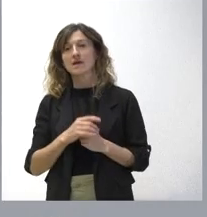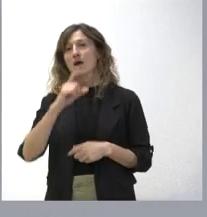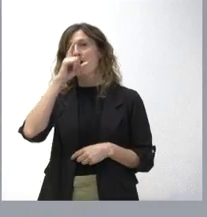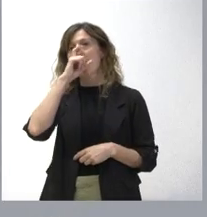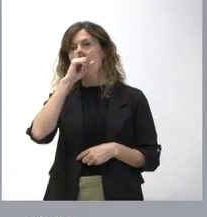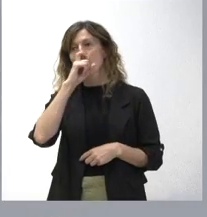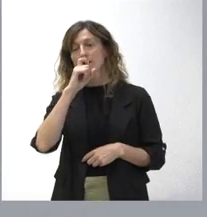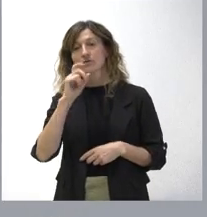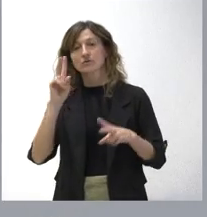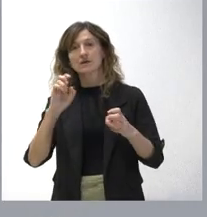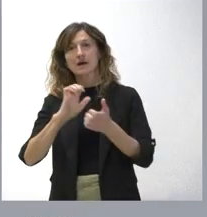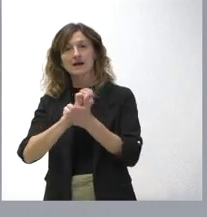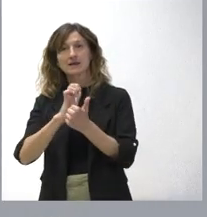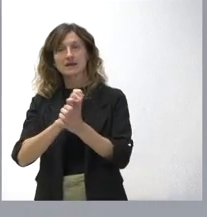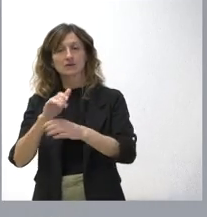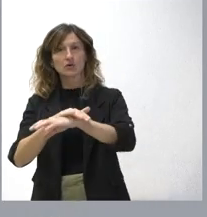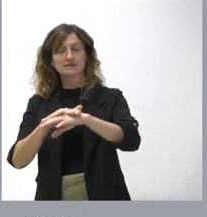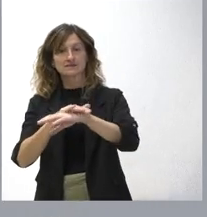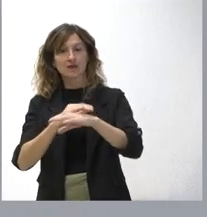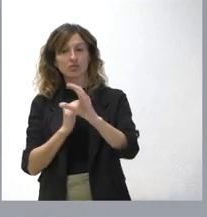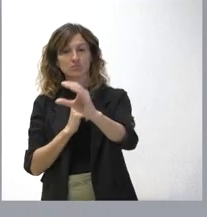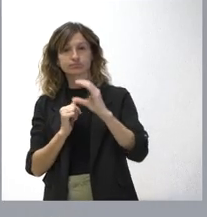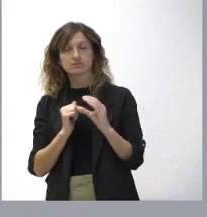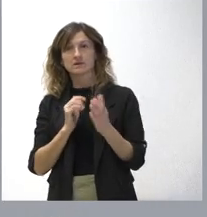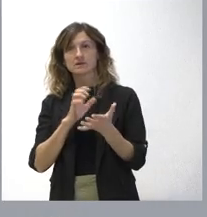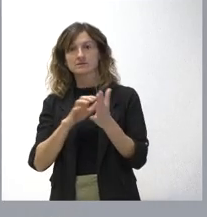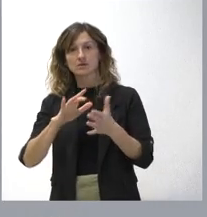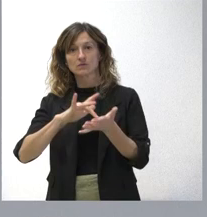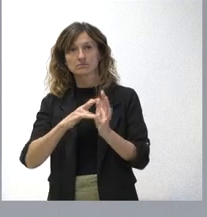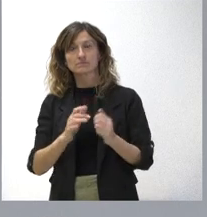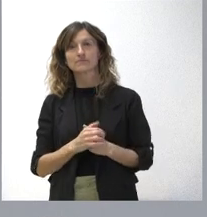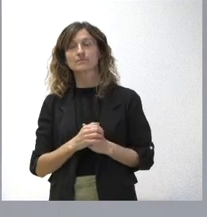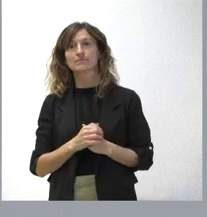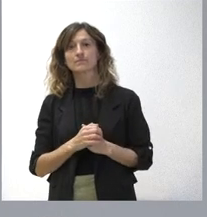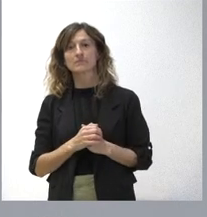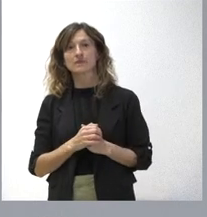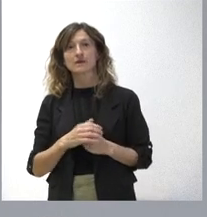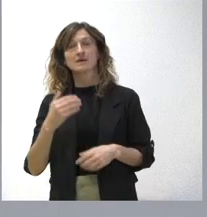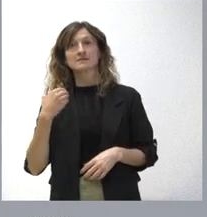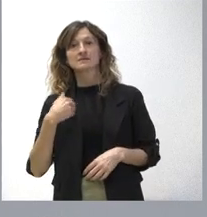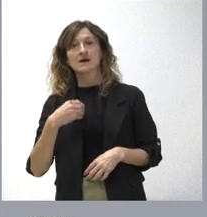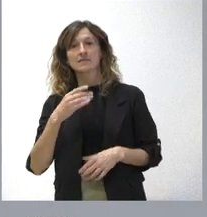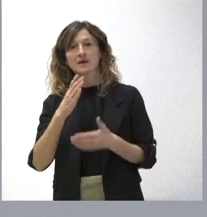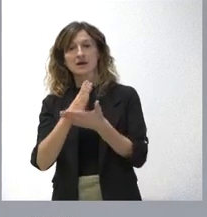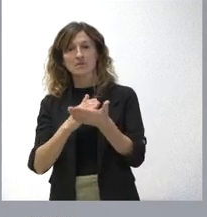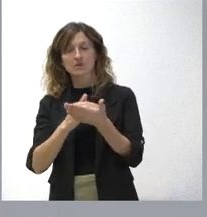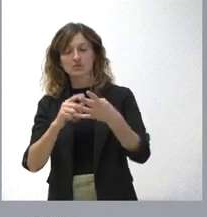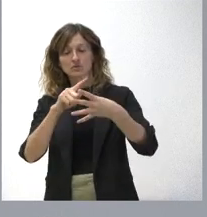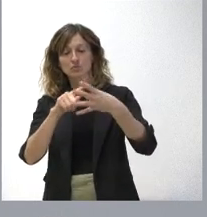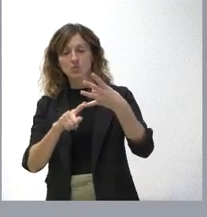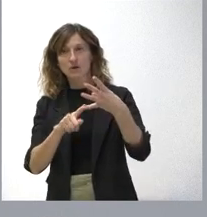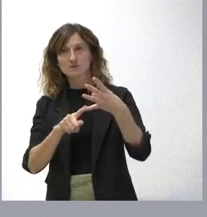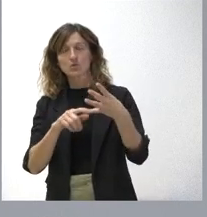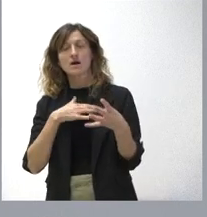que agotamos el crédito que el Estado nos asigna como comunidad autónoma a estos fines. Somos una de las cuatro comunidades autónomas que somos